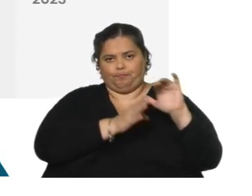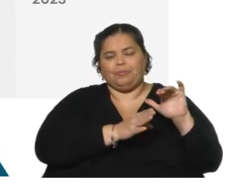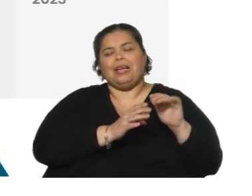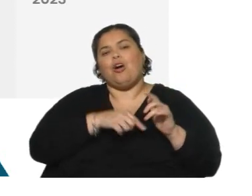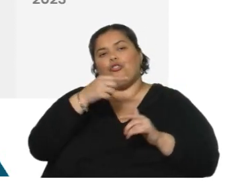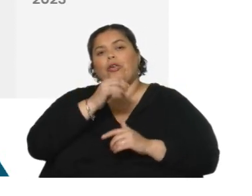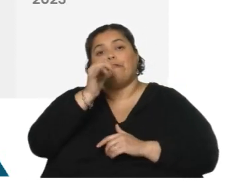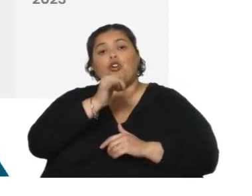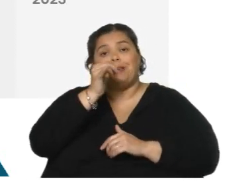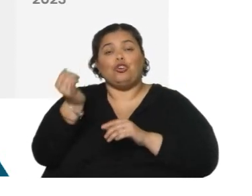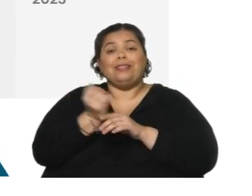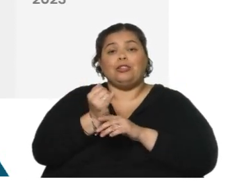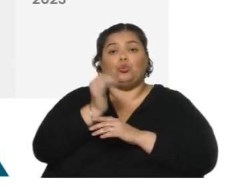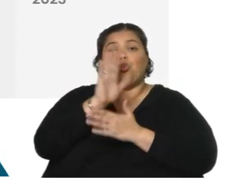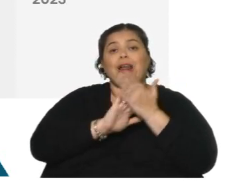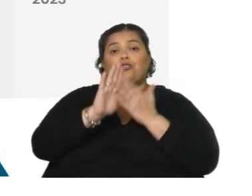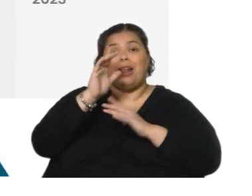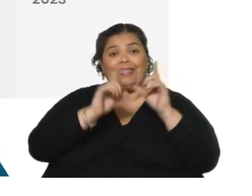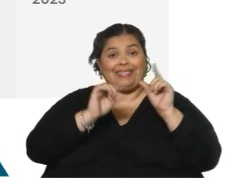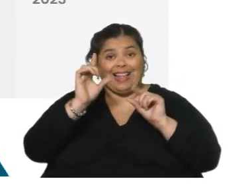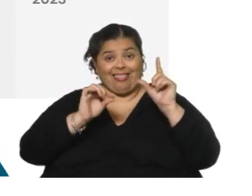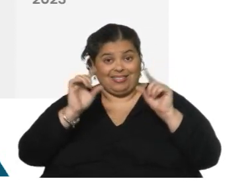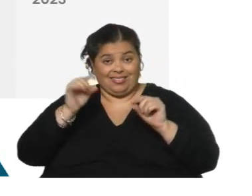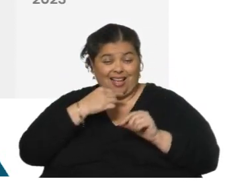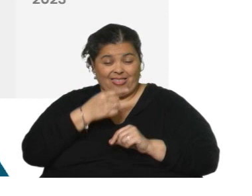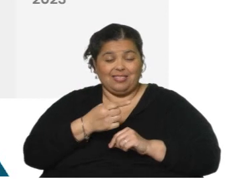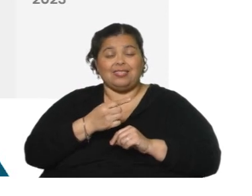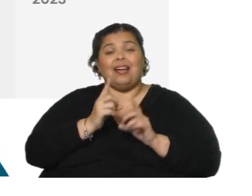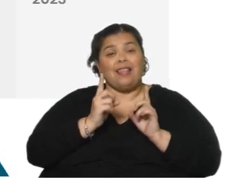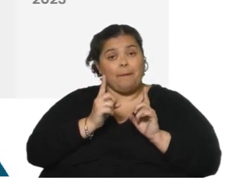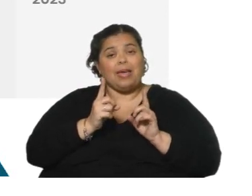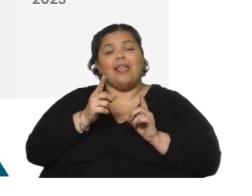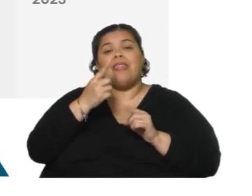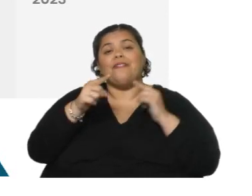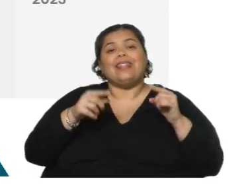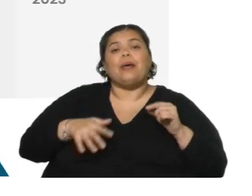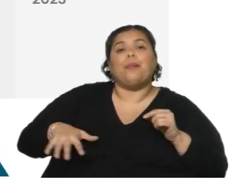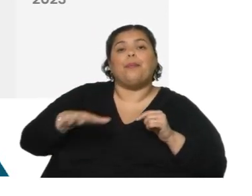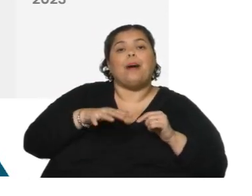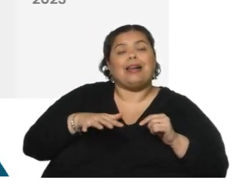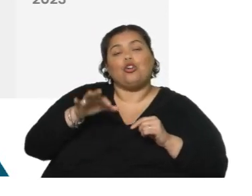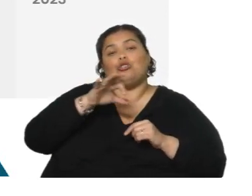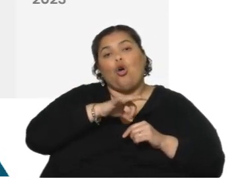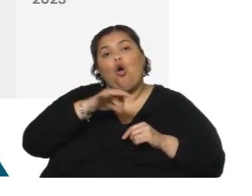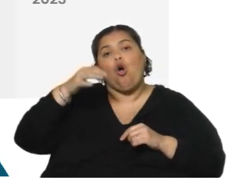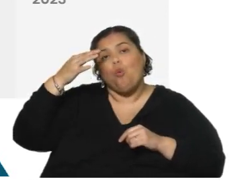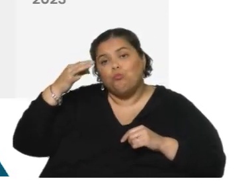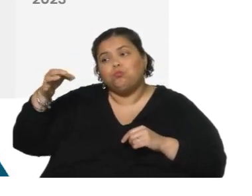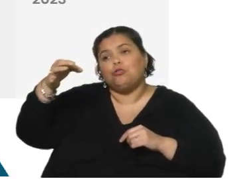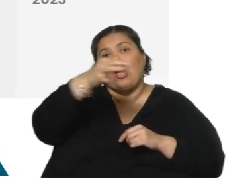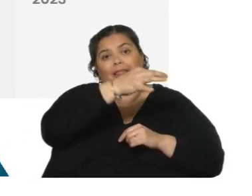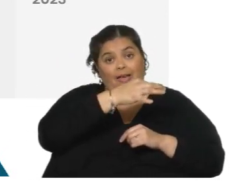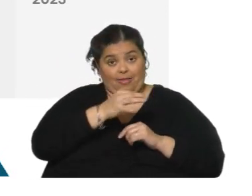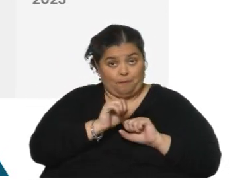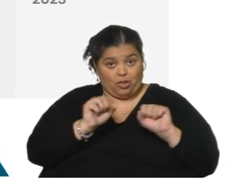información del Instituto Nacional de Estadística, por otro lado, nos permite desagregar por barrios o por localidades. Y podemos ahí ir